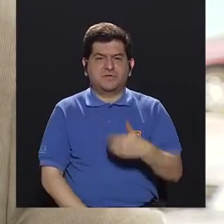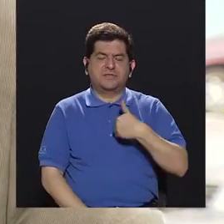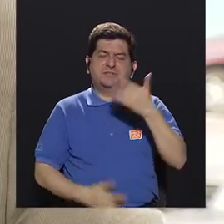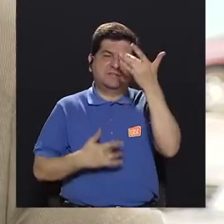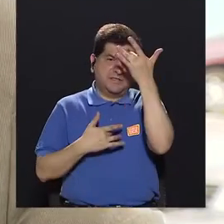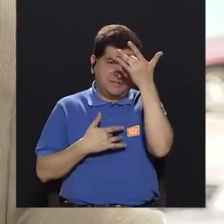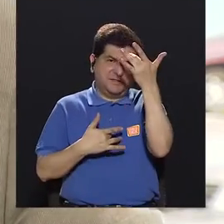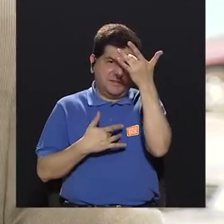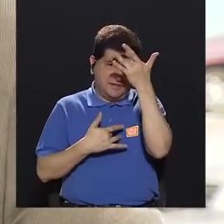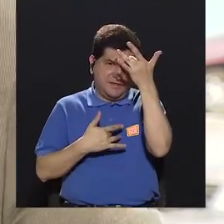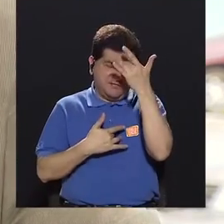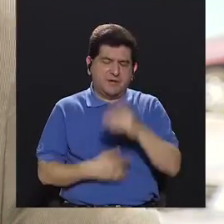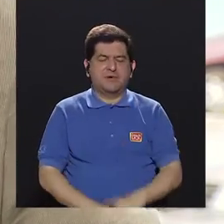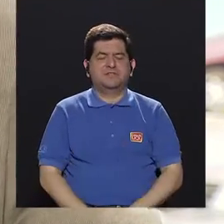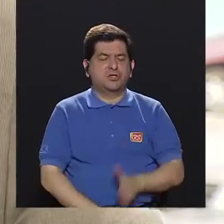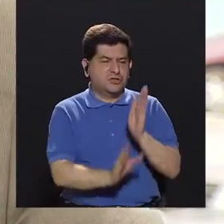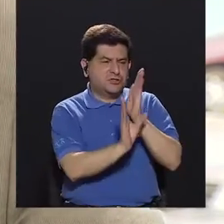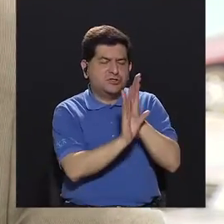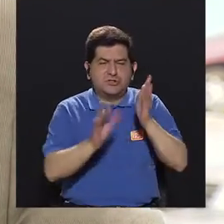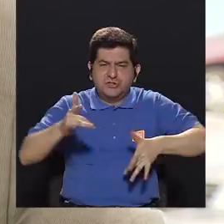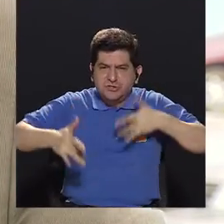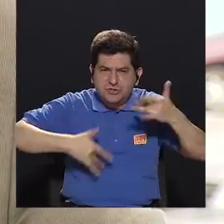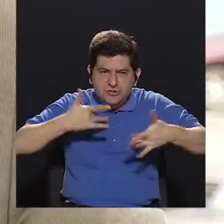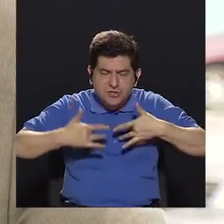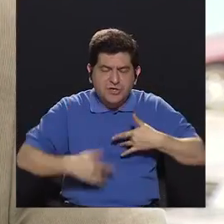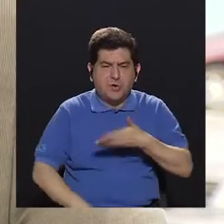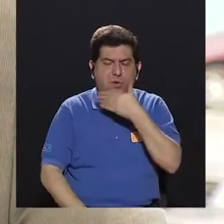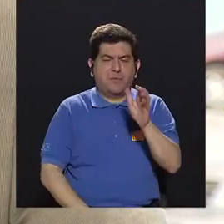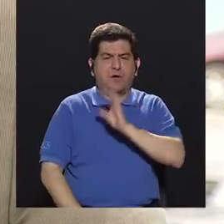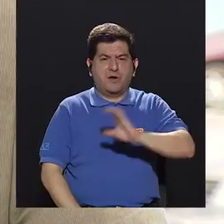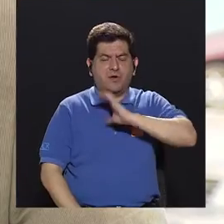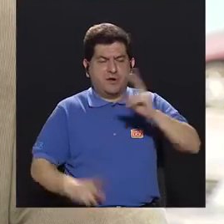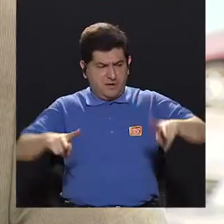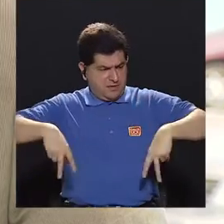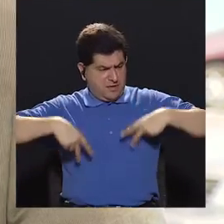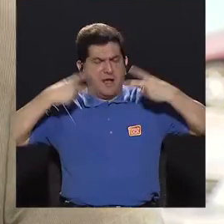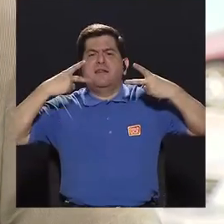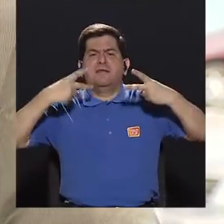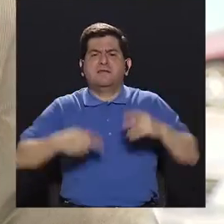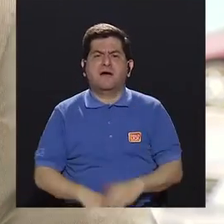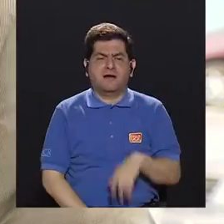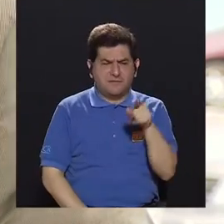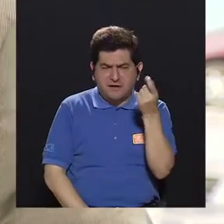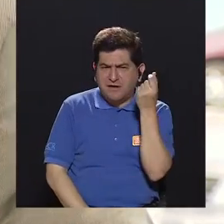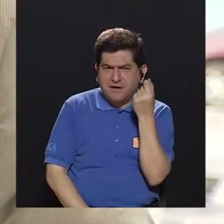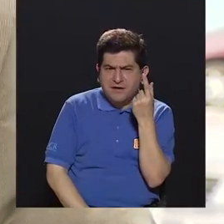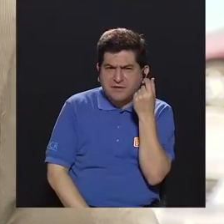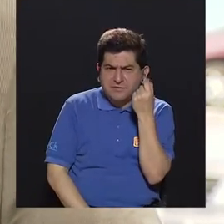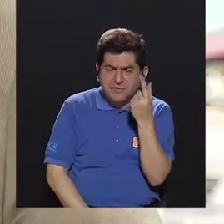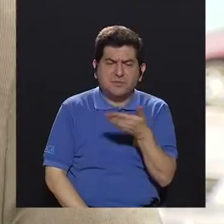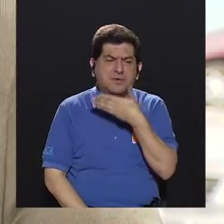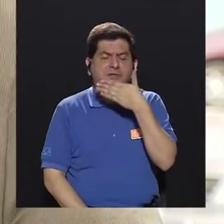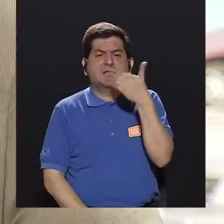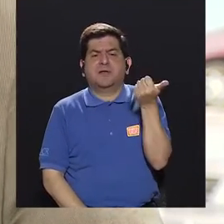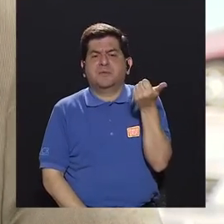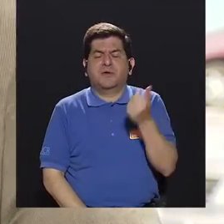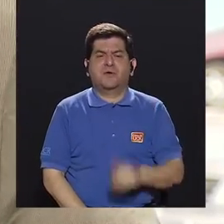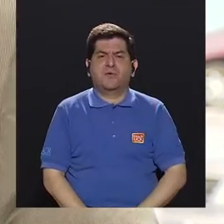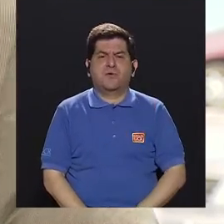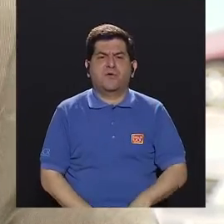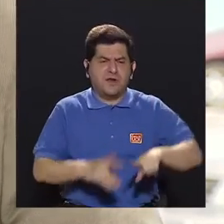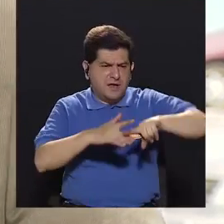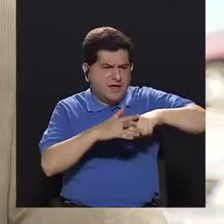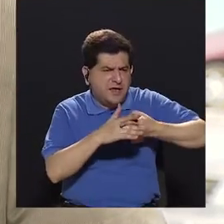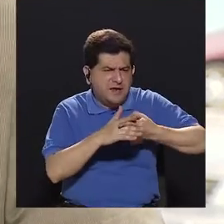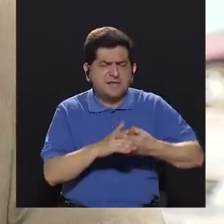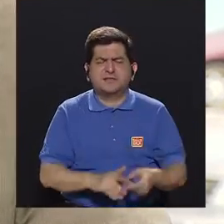padecen enfermedades psicosomáticas puedan mejorar su calidad de vida si entienden de una mejor manera de dónde